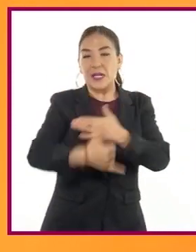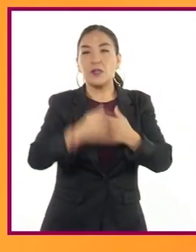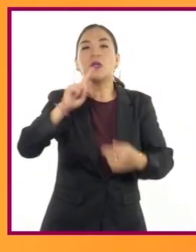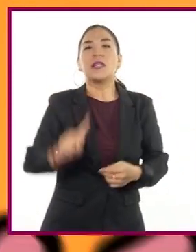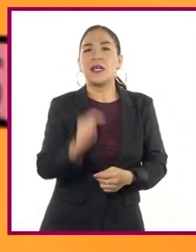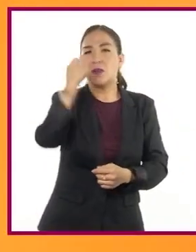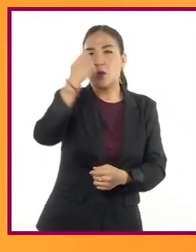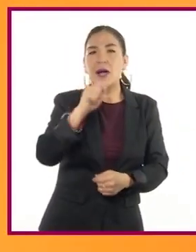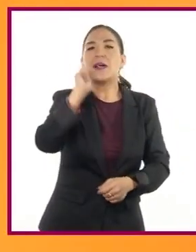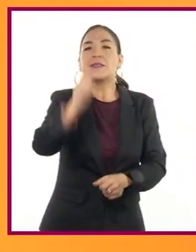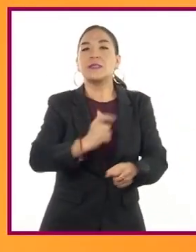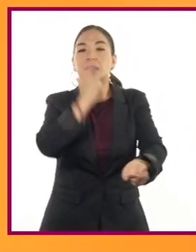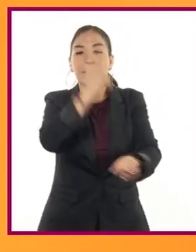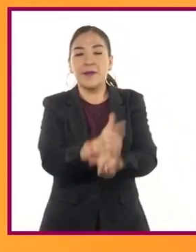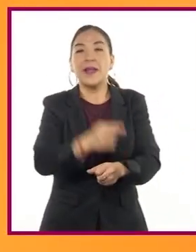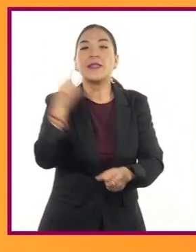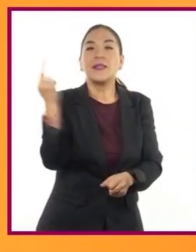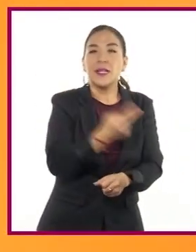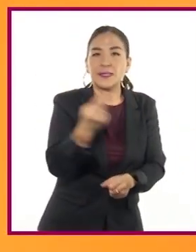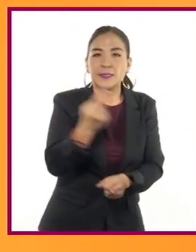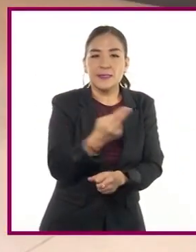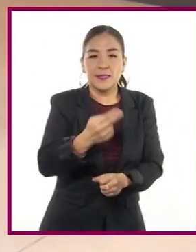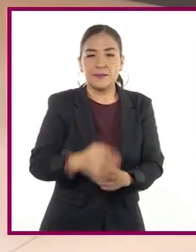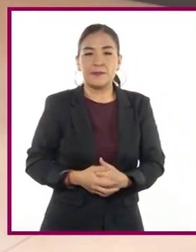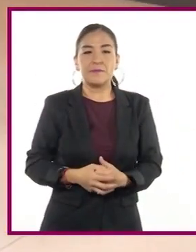es la identificación de las necesidades.